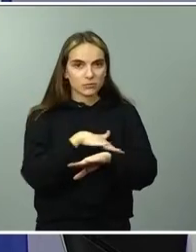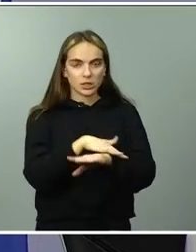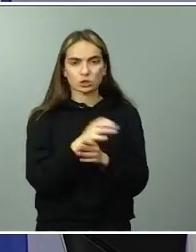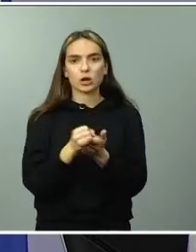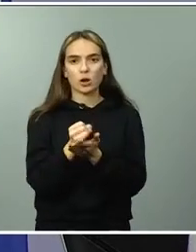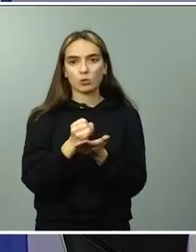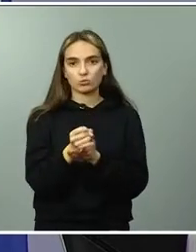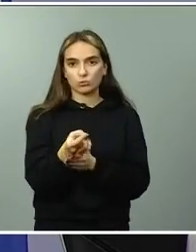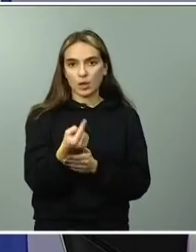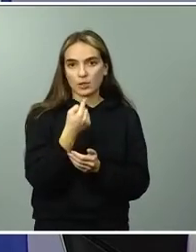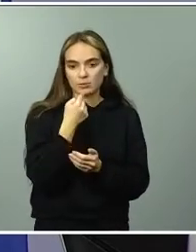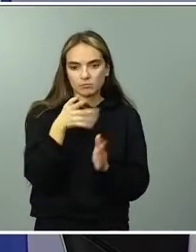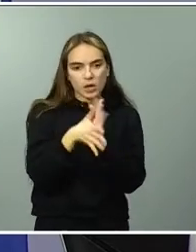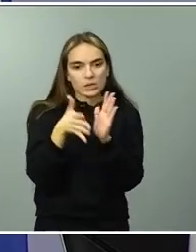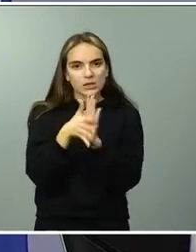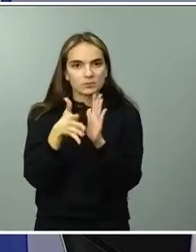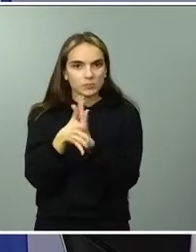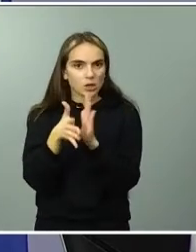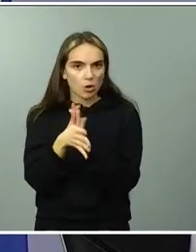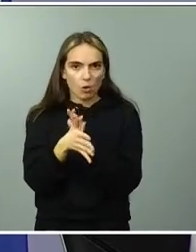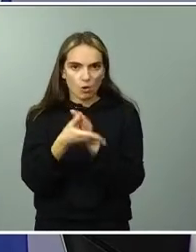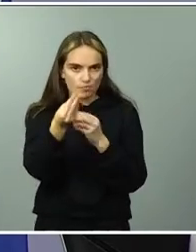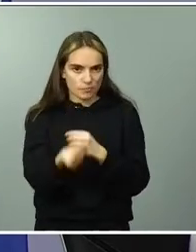ustedes suficiente información al respecto.